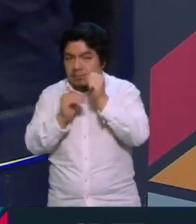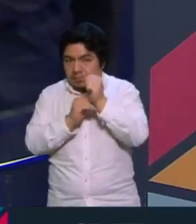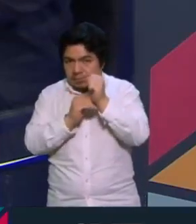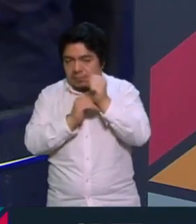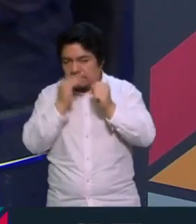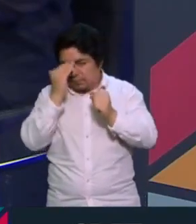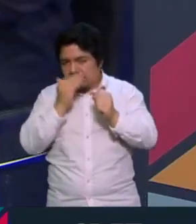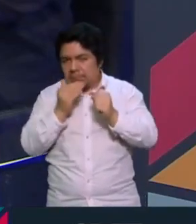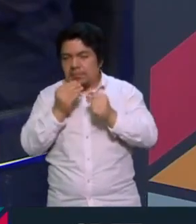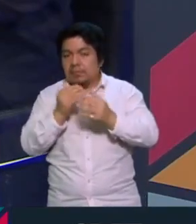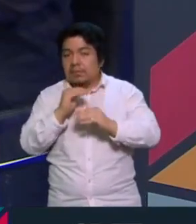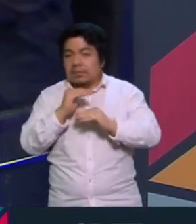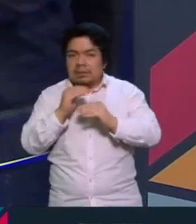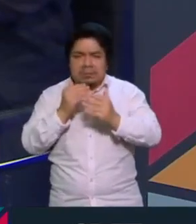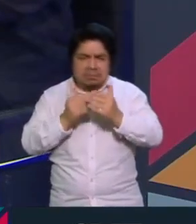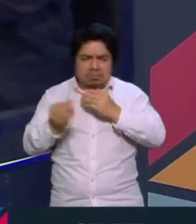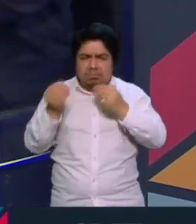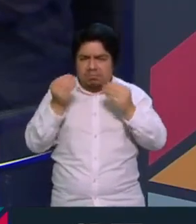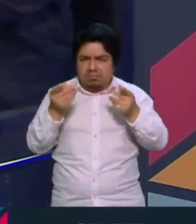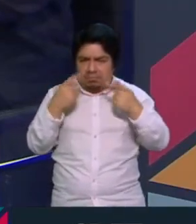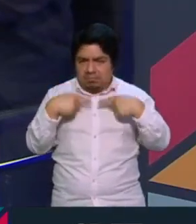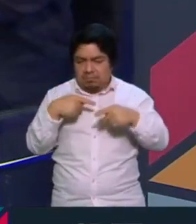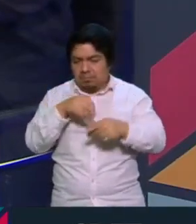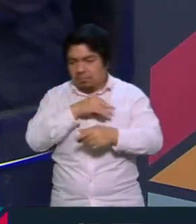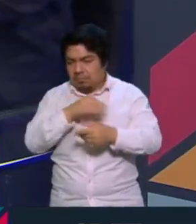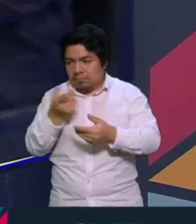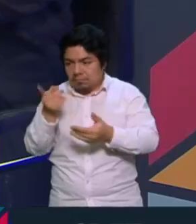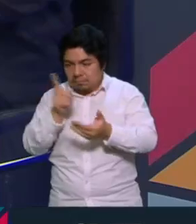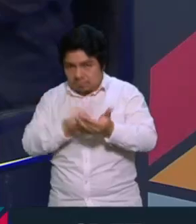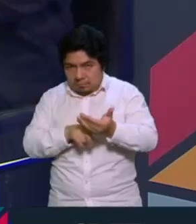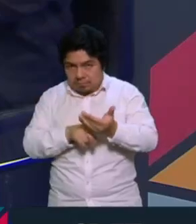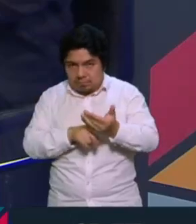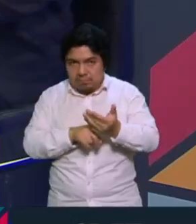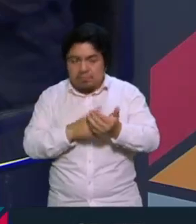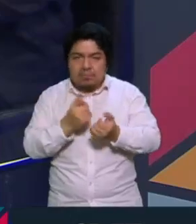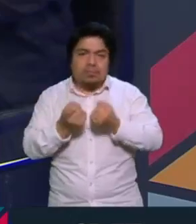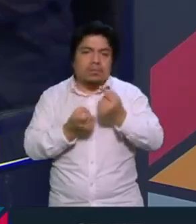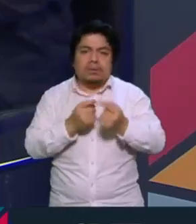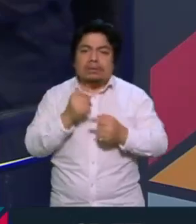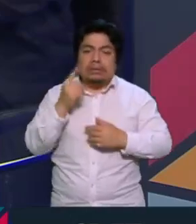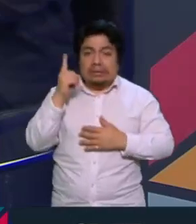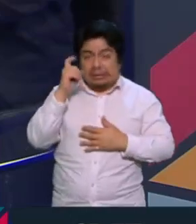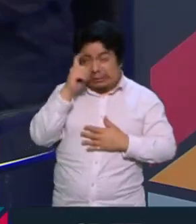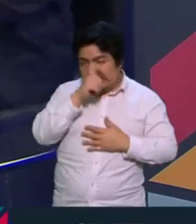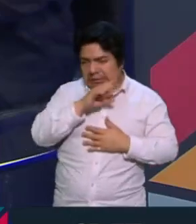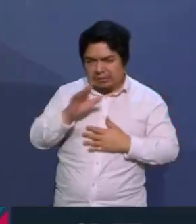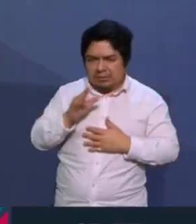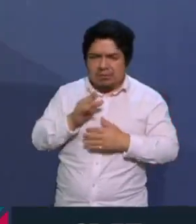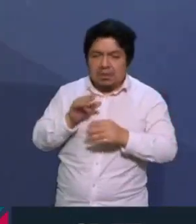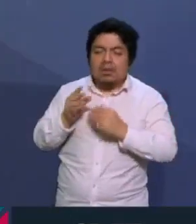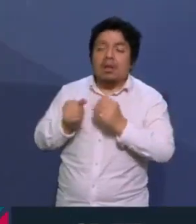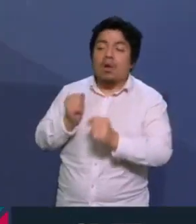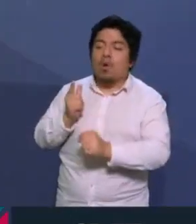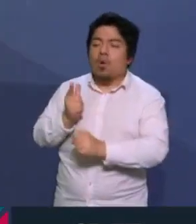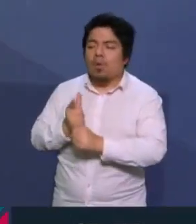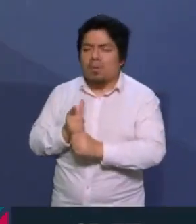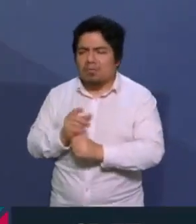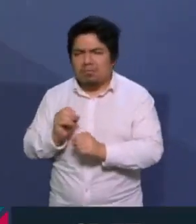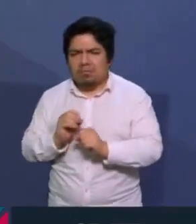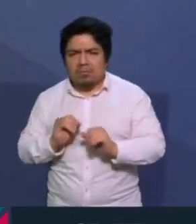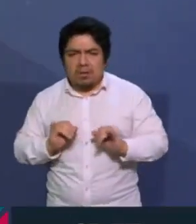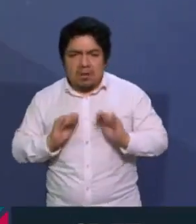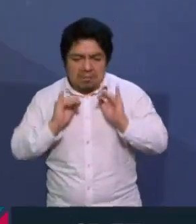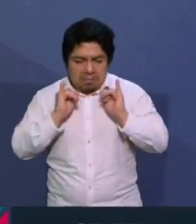y que no es fácil que te rastreen y que puedes tener una personalidad si quieres un tanto anónima, tú defines de